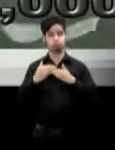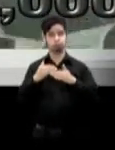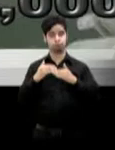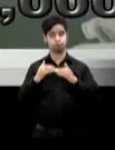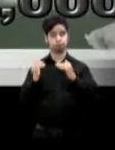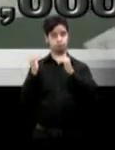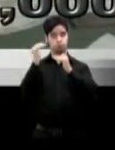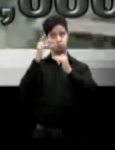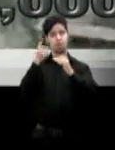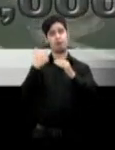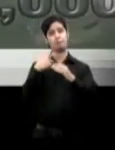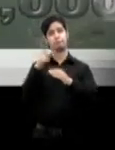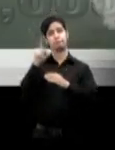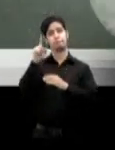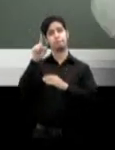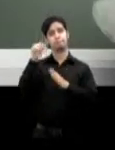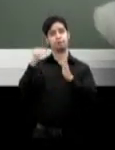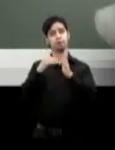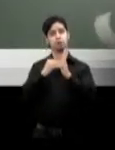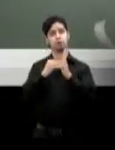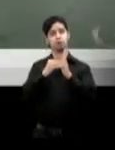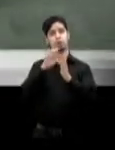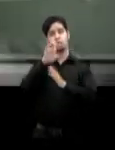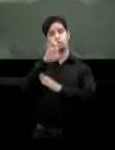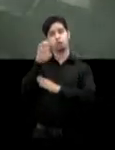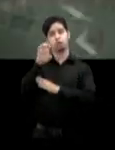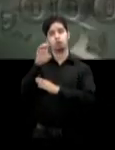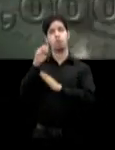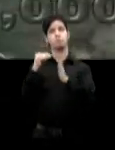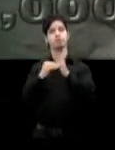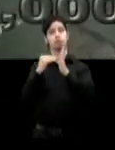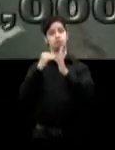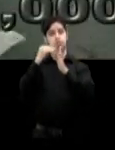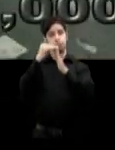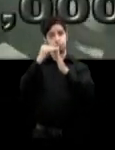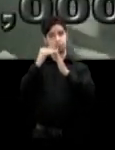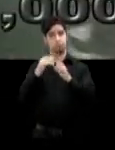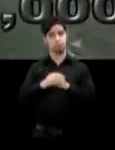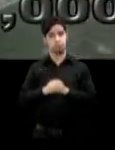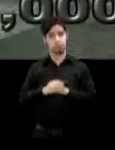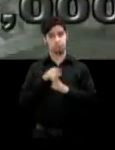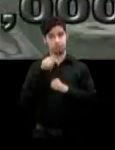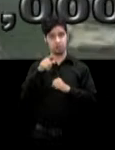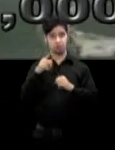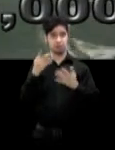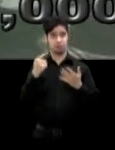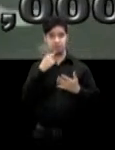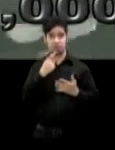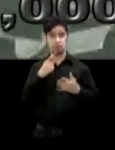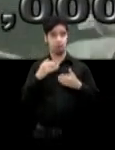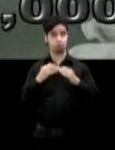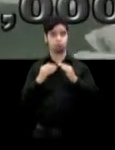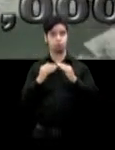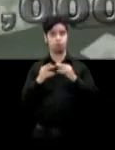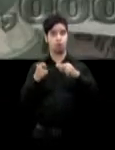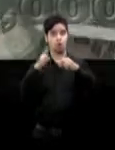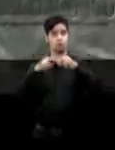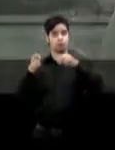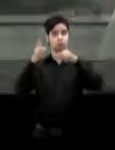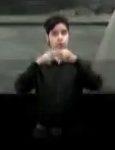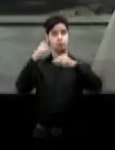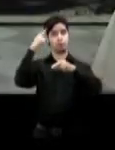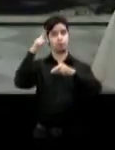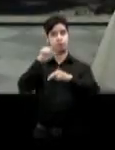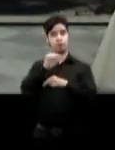millones. Y se proyecta que luego de los acuerdos de alto nivel, esa suma aumente a los 2.000 millones para 2016.